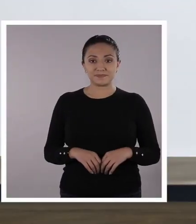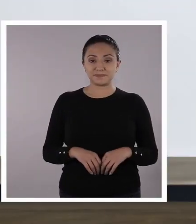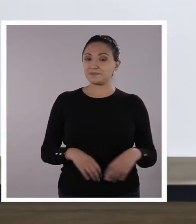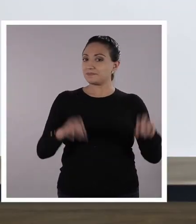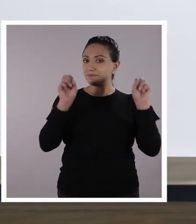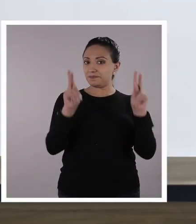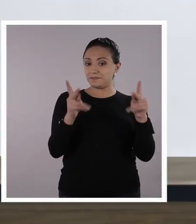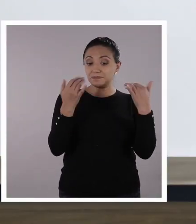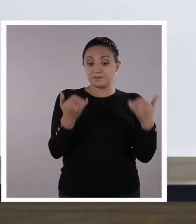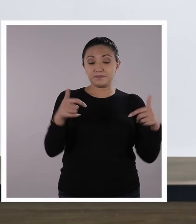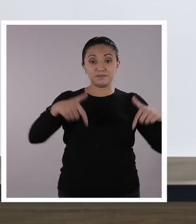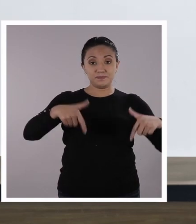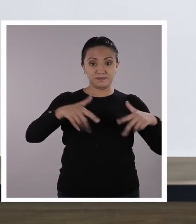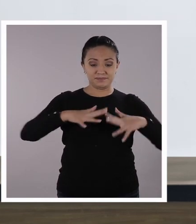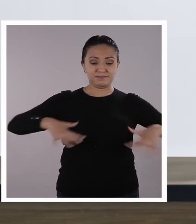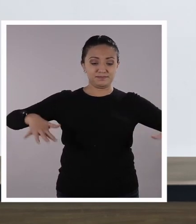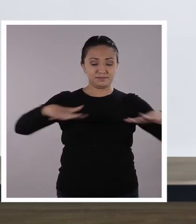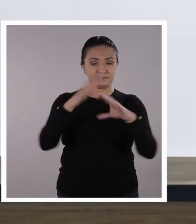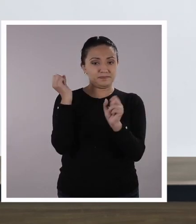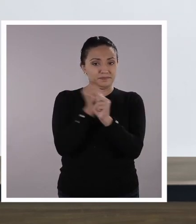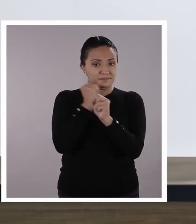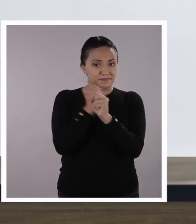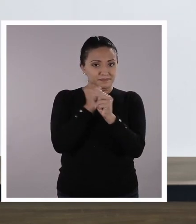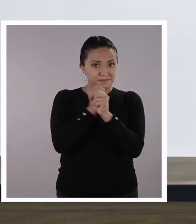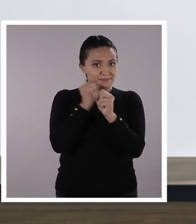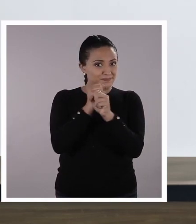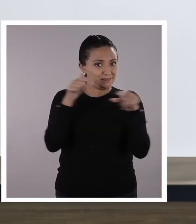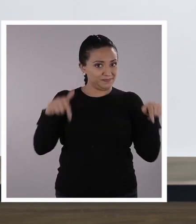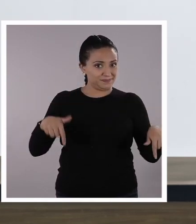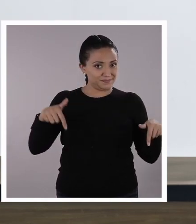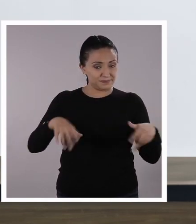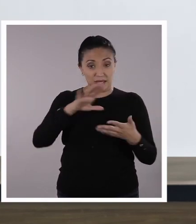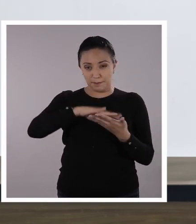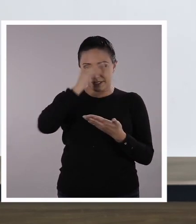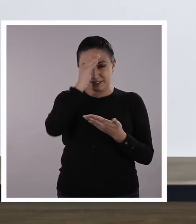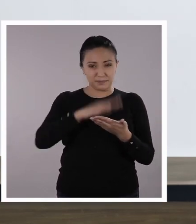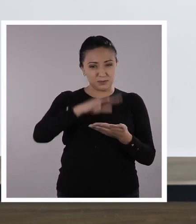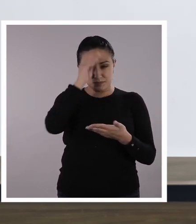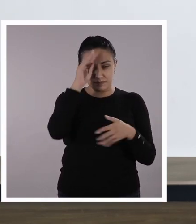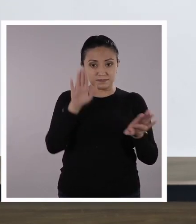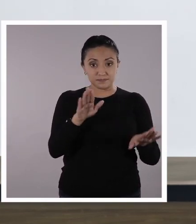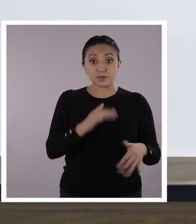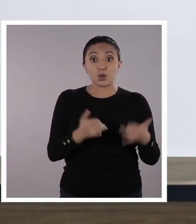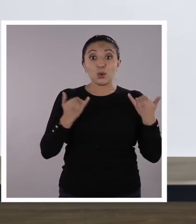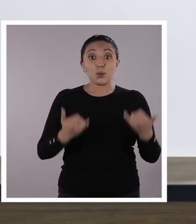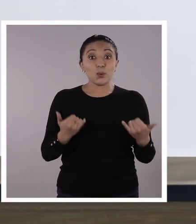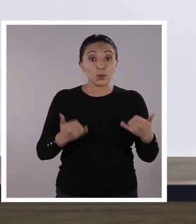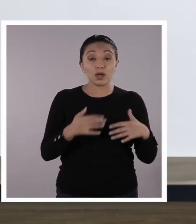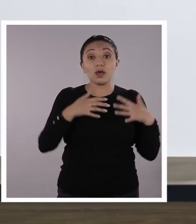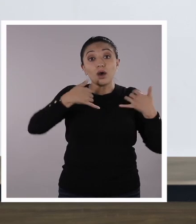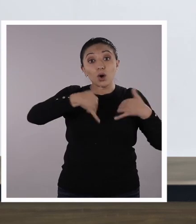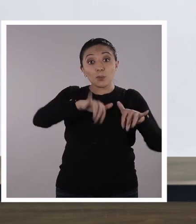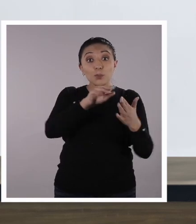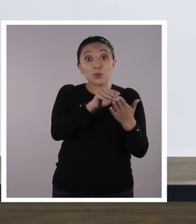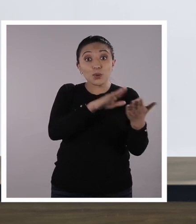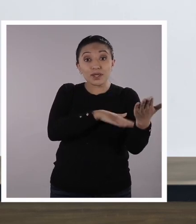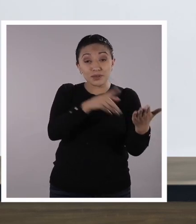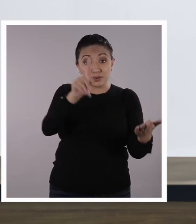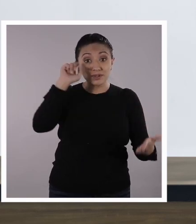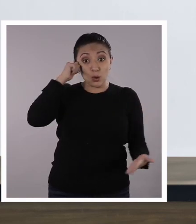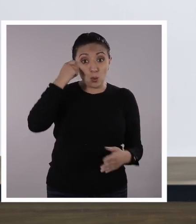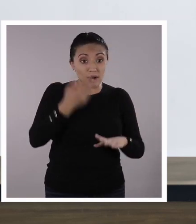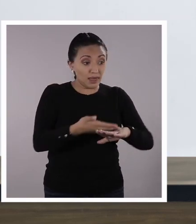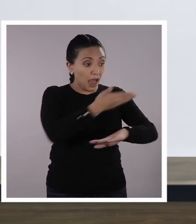Una vez más, estamos en nuestra zona experimental donde aprendemos creando. Y el día de hoy continuamos con la